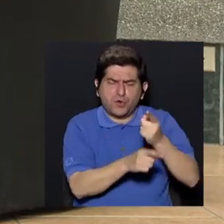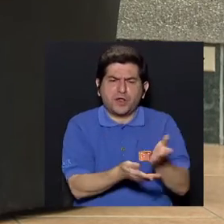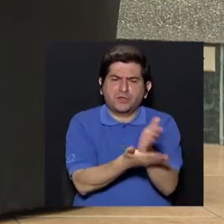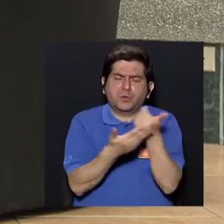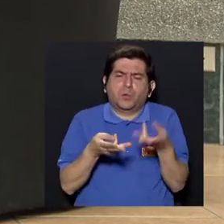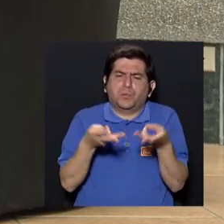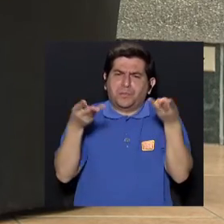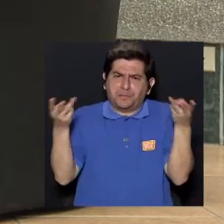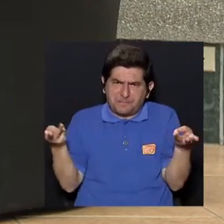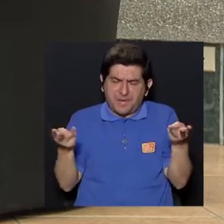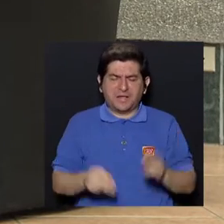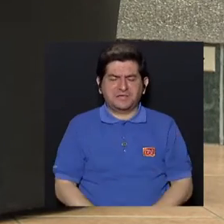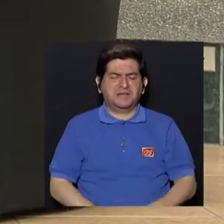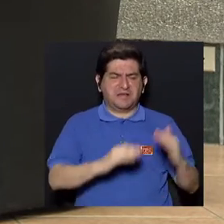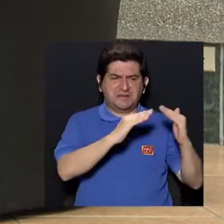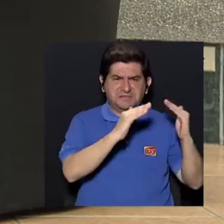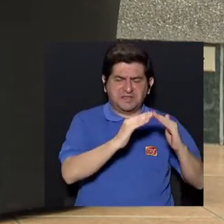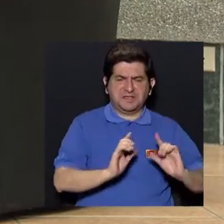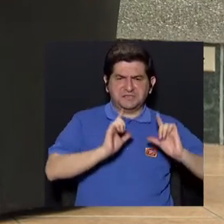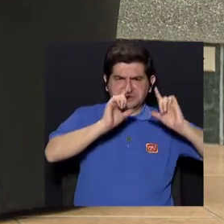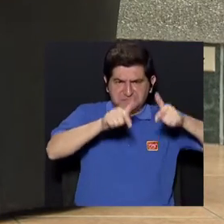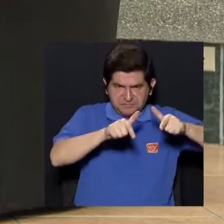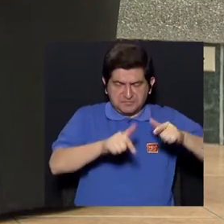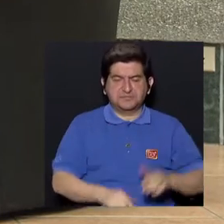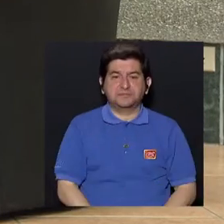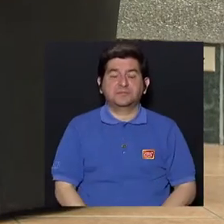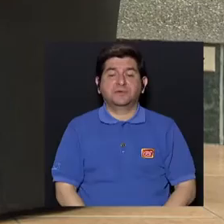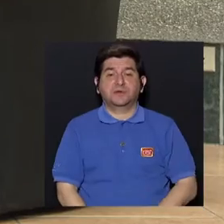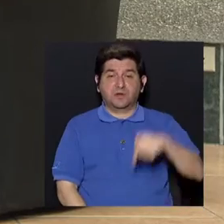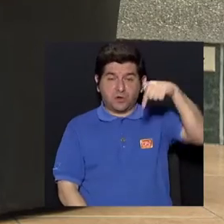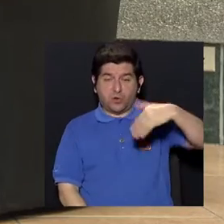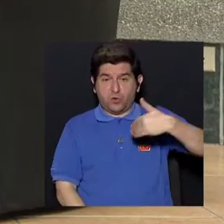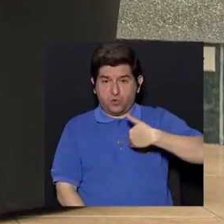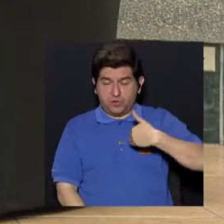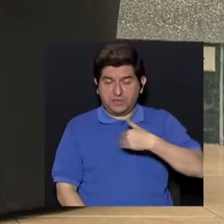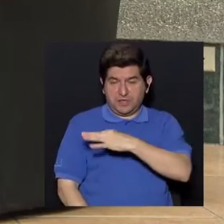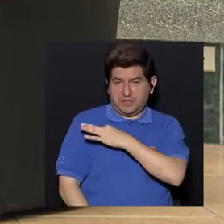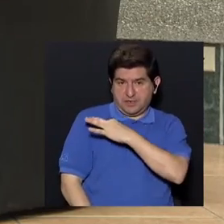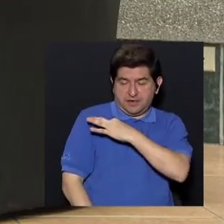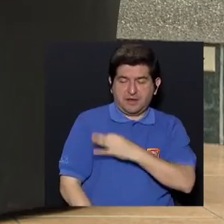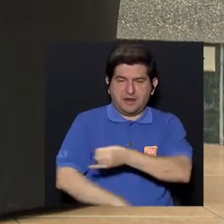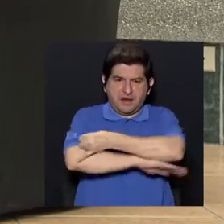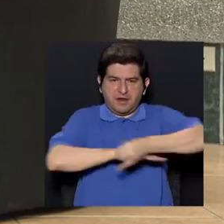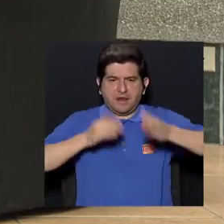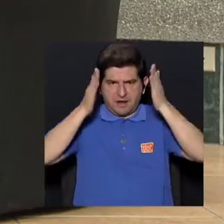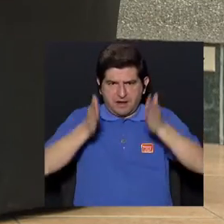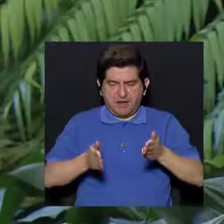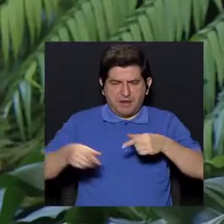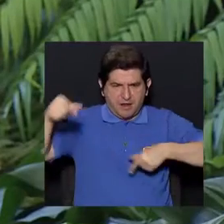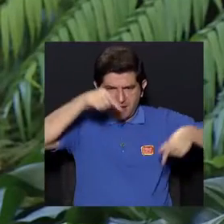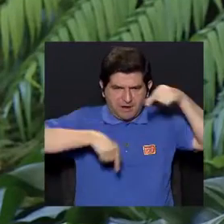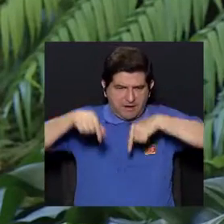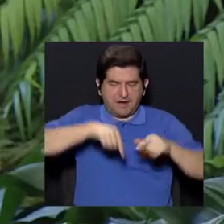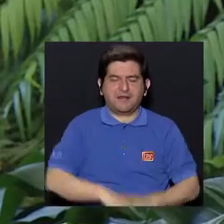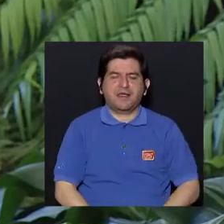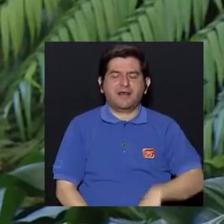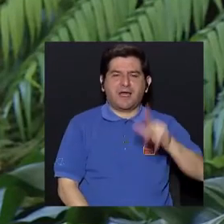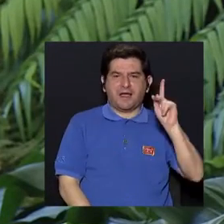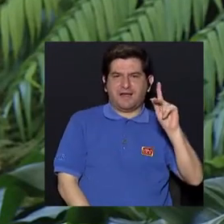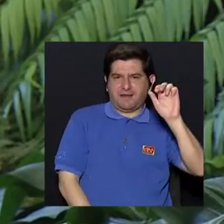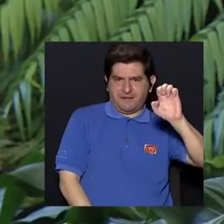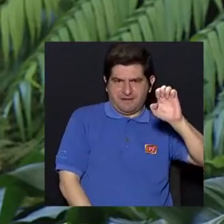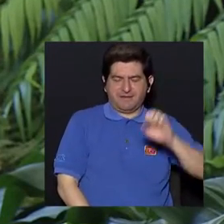ciertos residuos que se generan en la casa y para ello contamos con nuestra invitada, la ingeniera química Katia Elizondo.